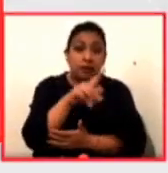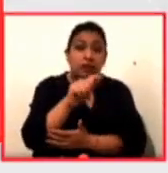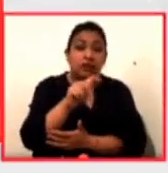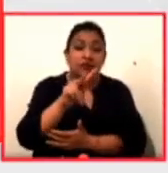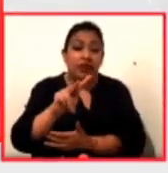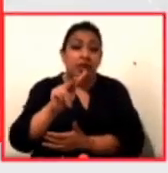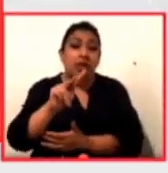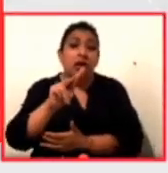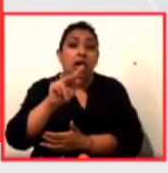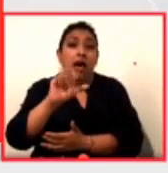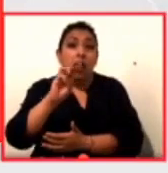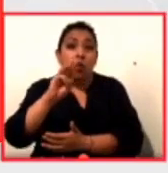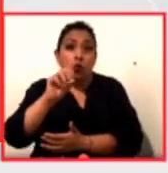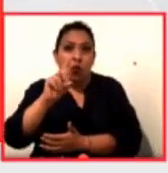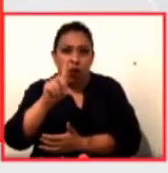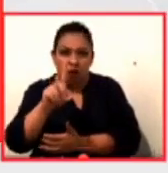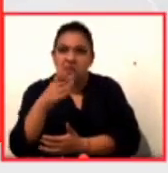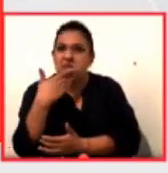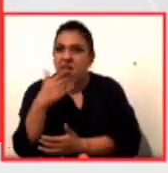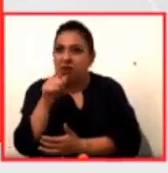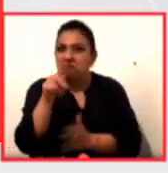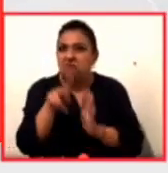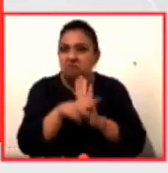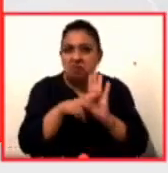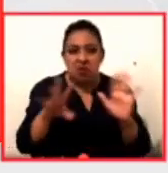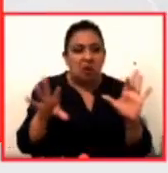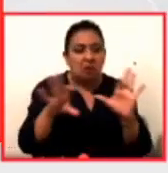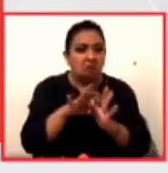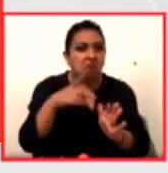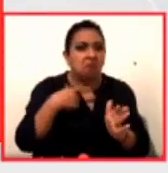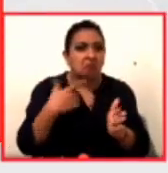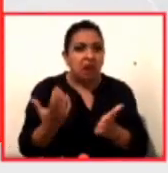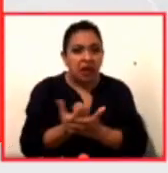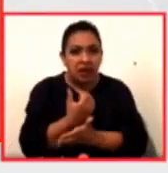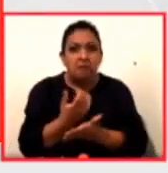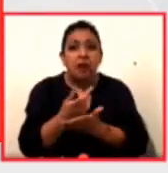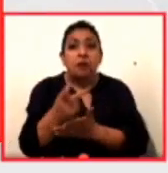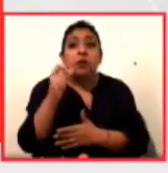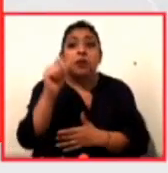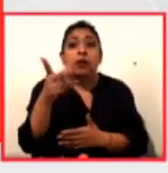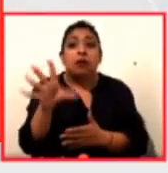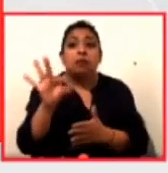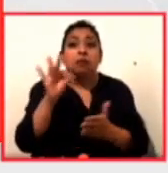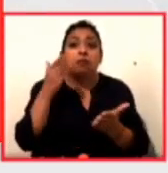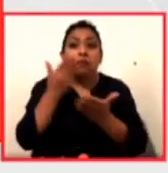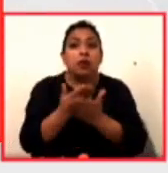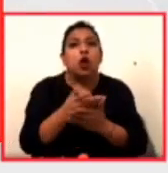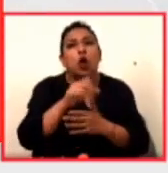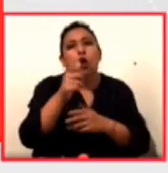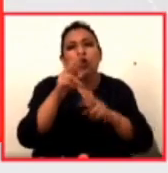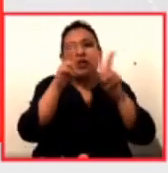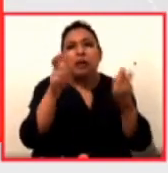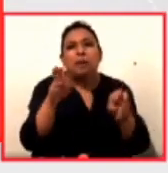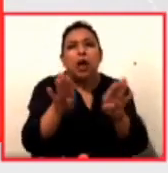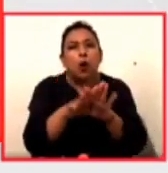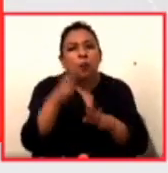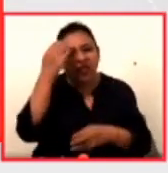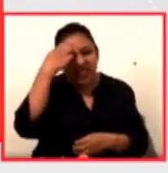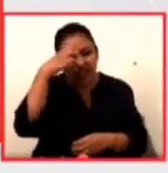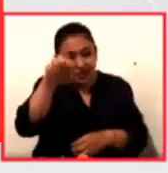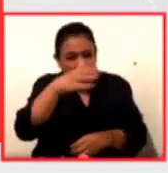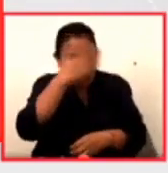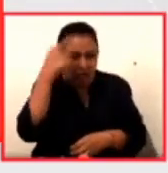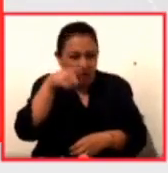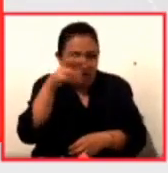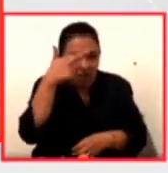muy pronto en mi carrera con este video y también me nominaron por otro que se llamaba ¿Cómo te extraño? no sé si te acuerdas